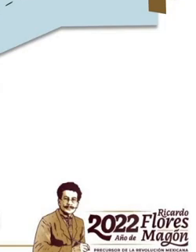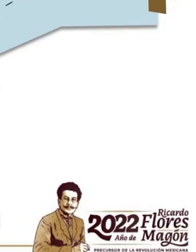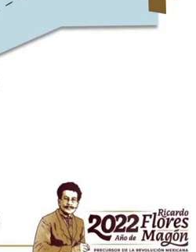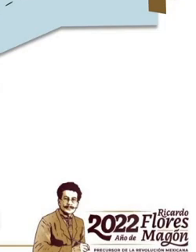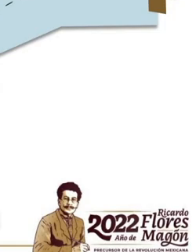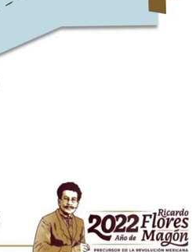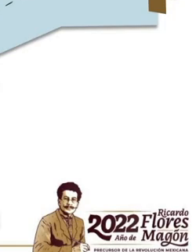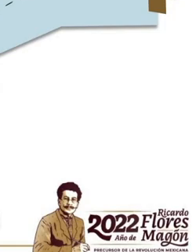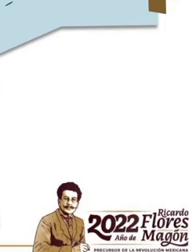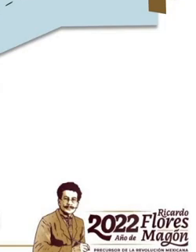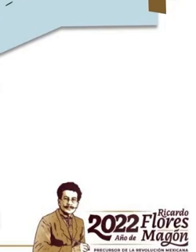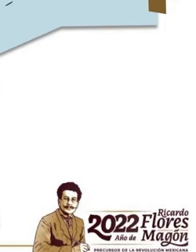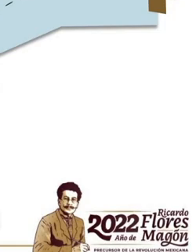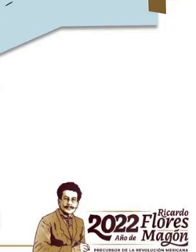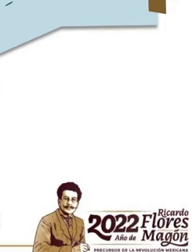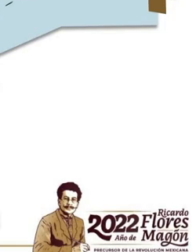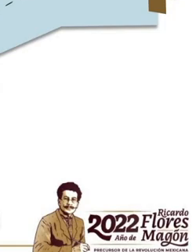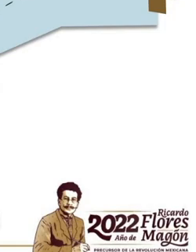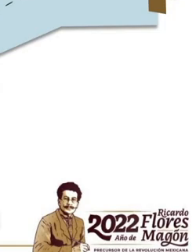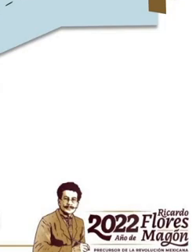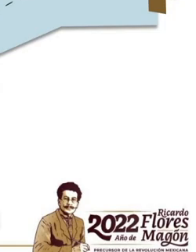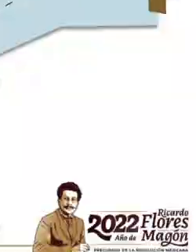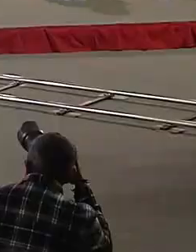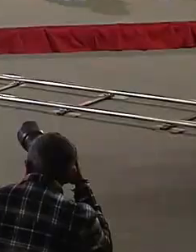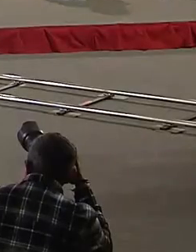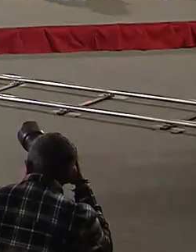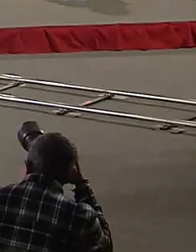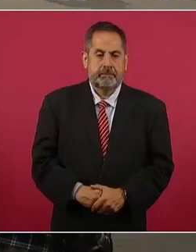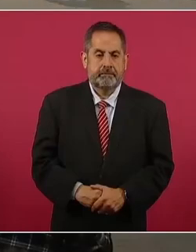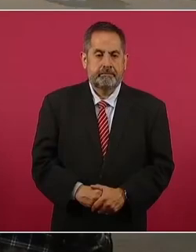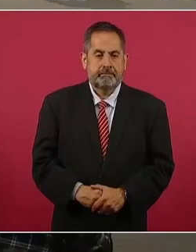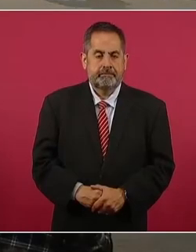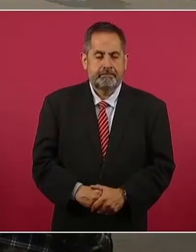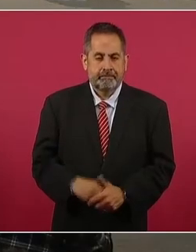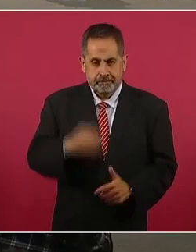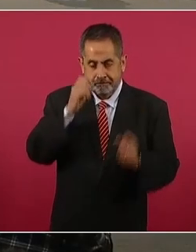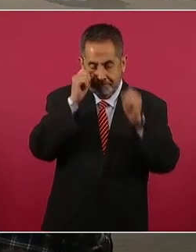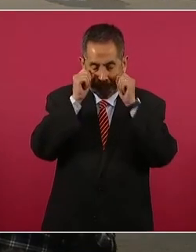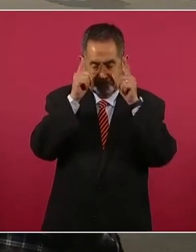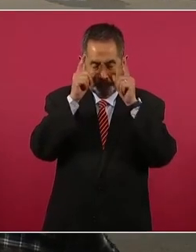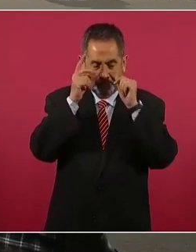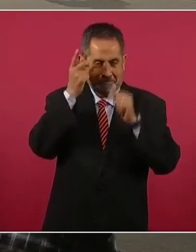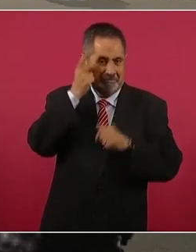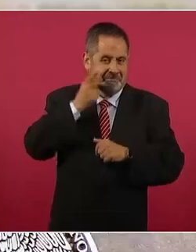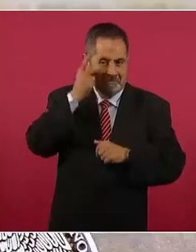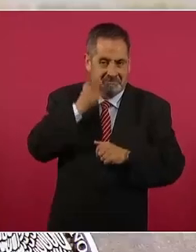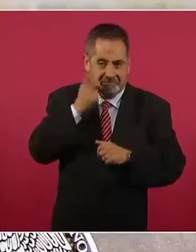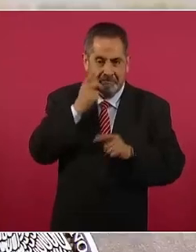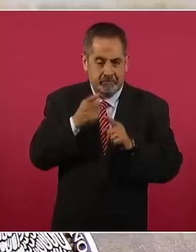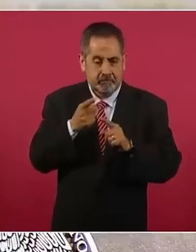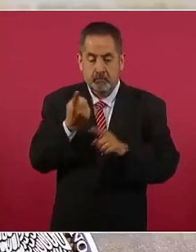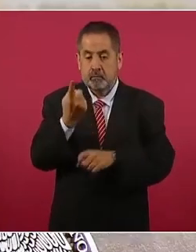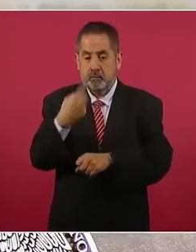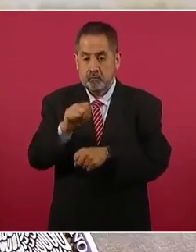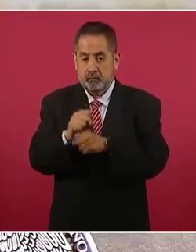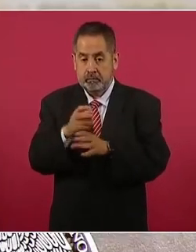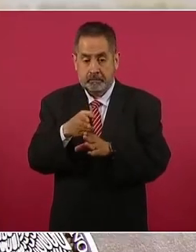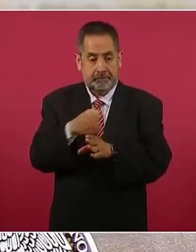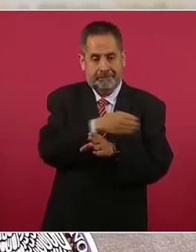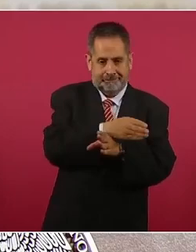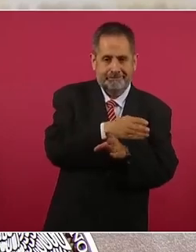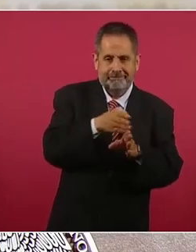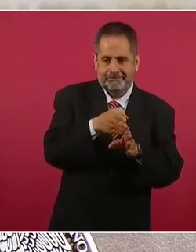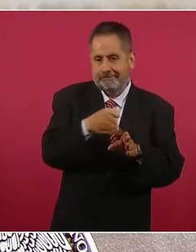la somnolencia diurna se ha demostrado significativamente en comparación al momento a la semana previa, por ejemplo, en algún